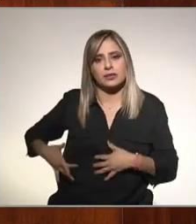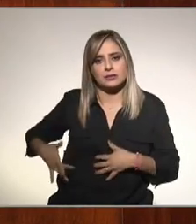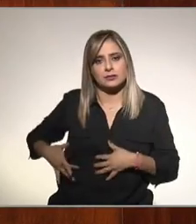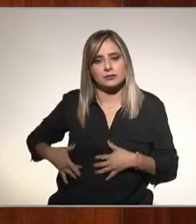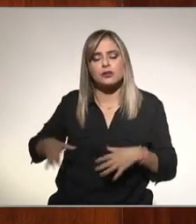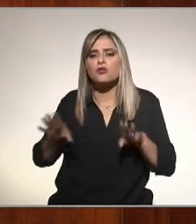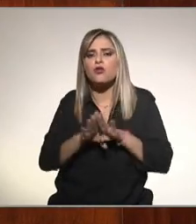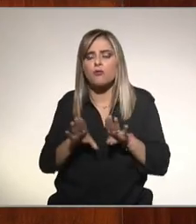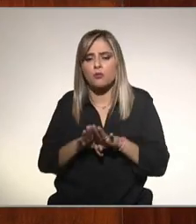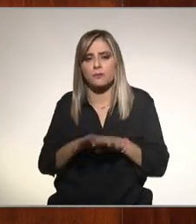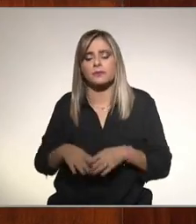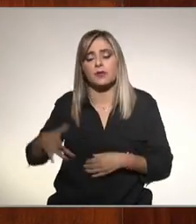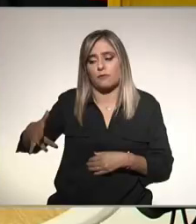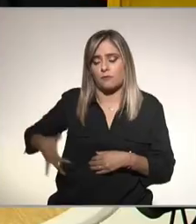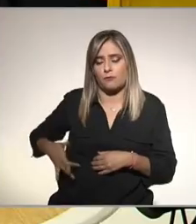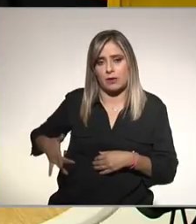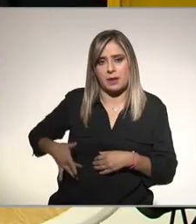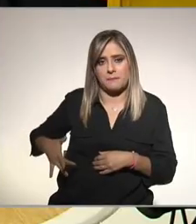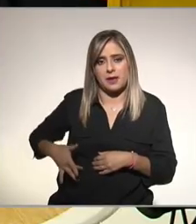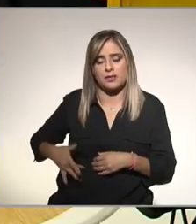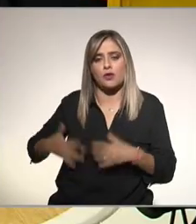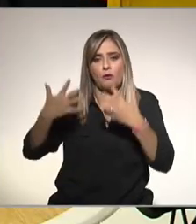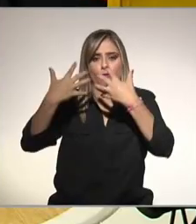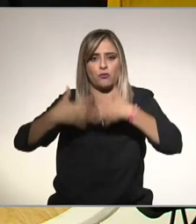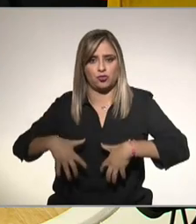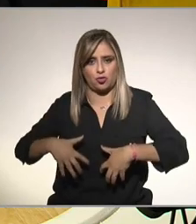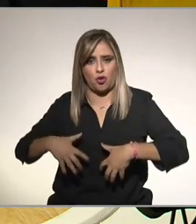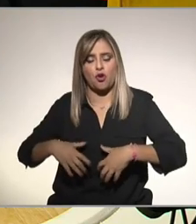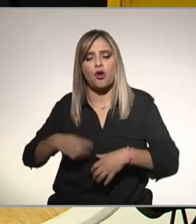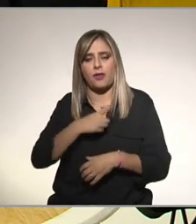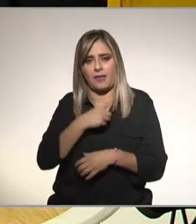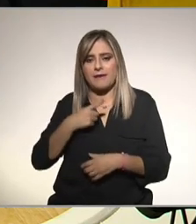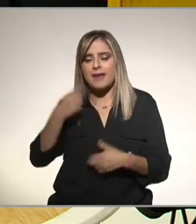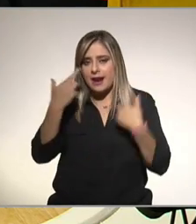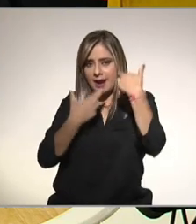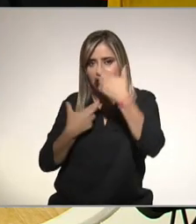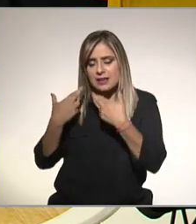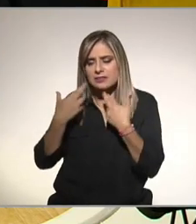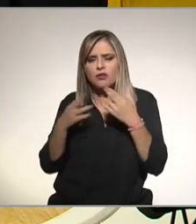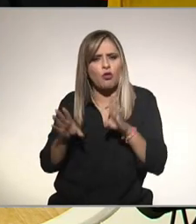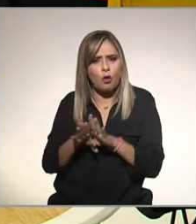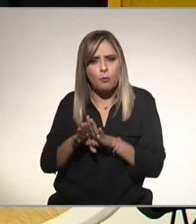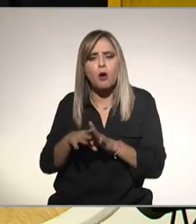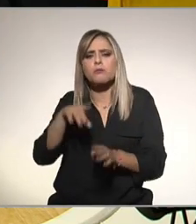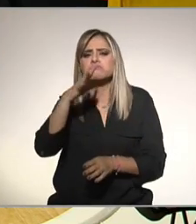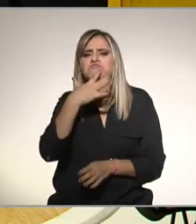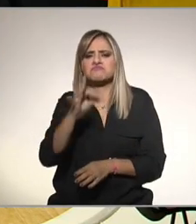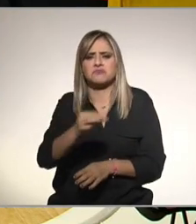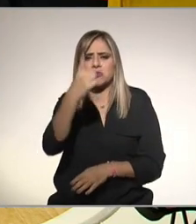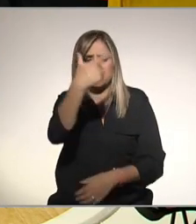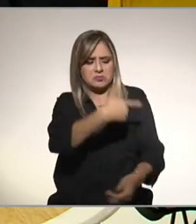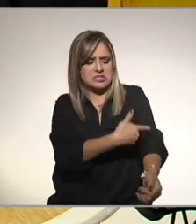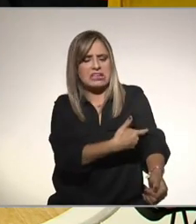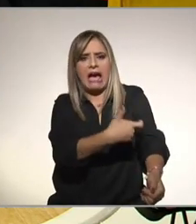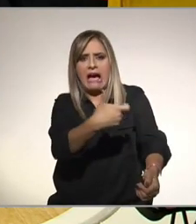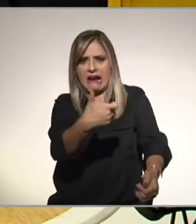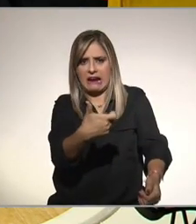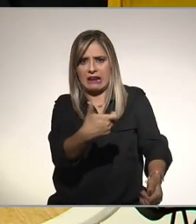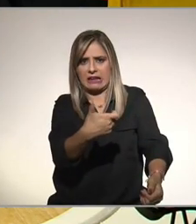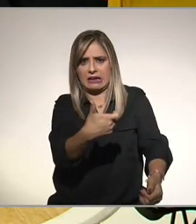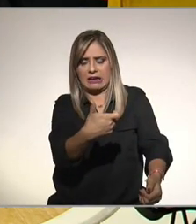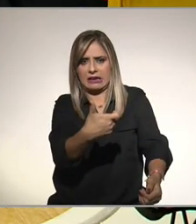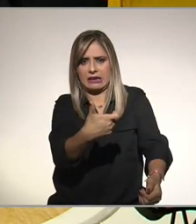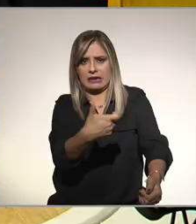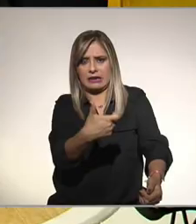son como se hacen las pruebas de funcionamiento hepático es una simple toma de muestra de sangre entonces